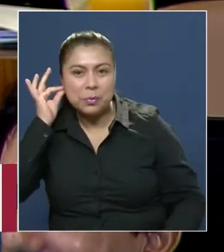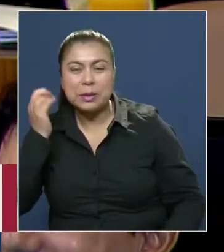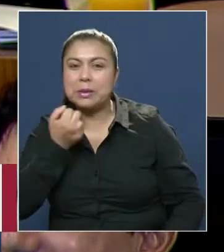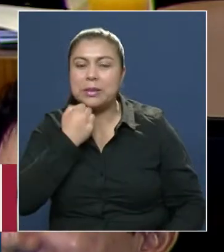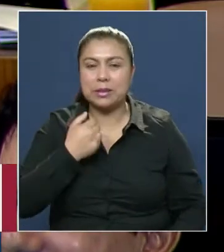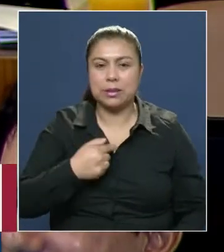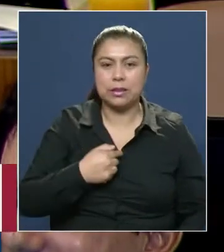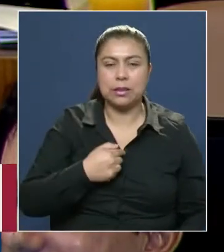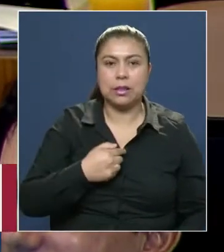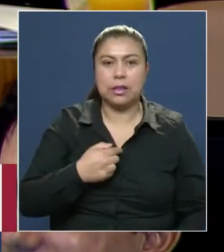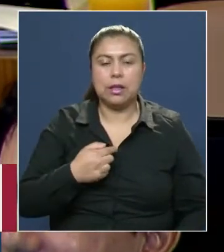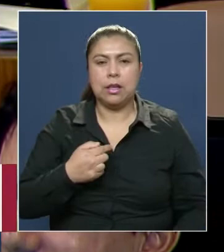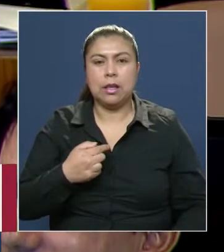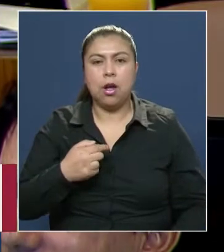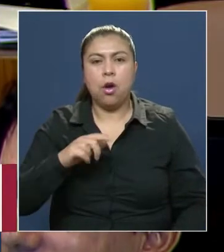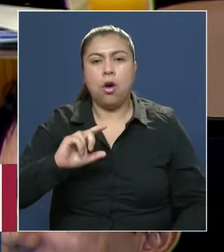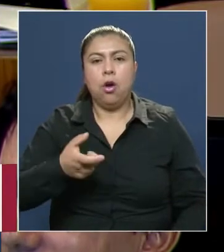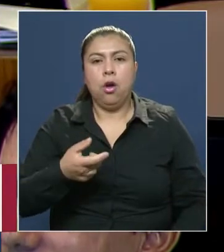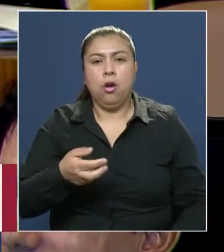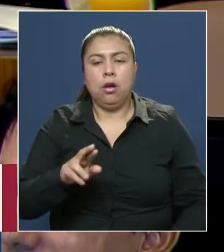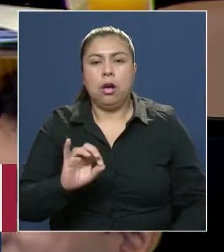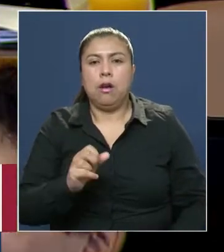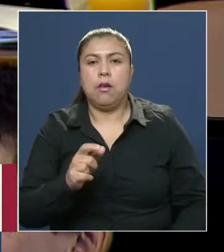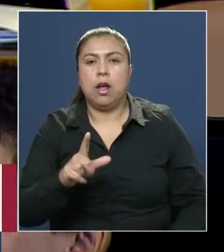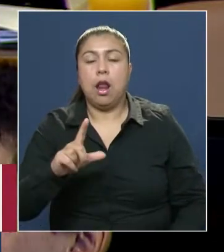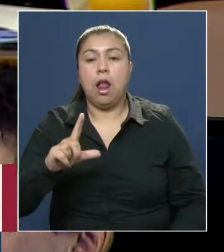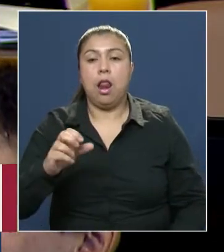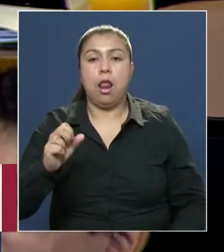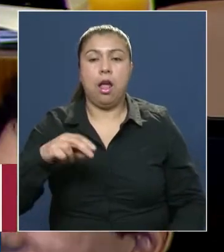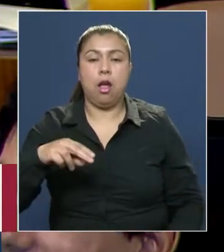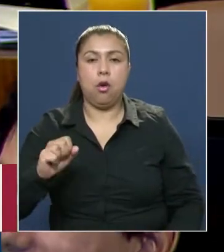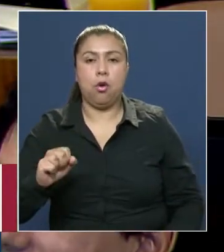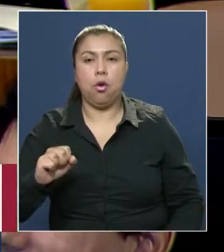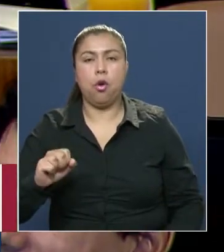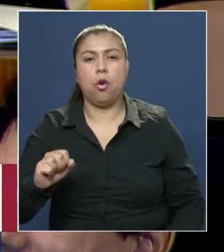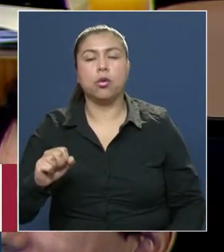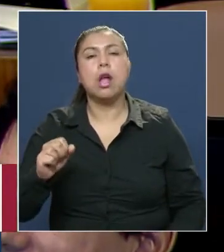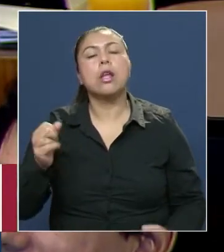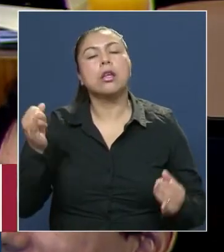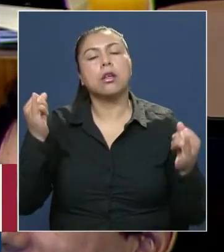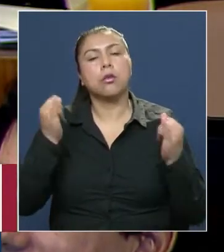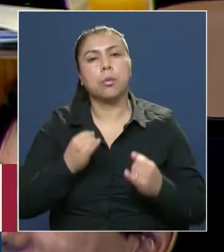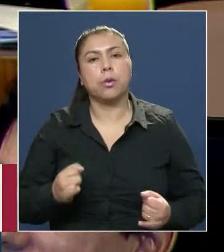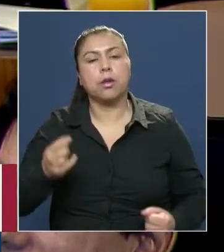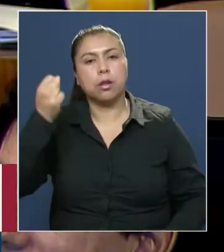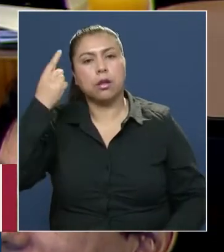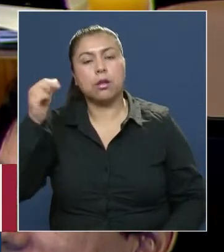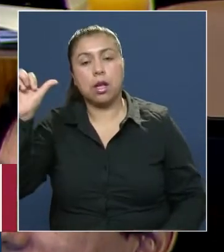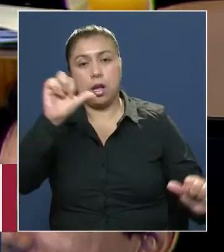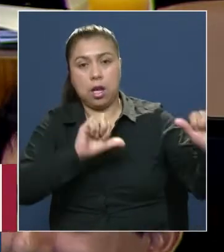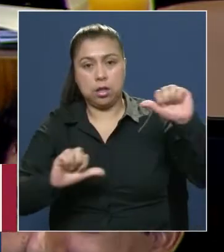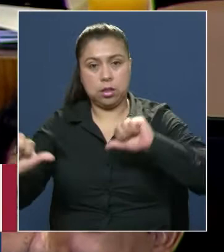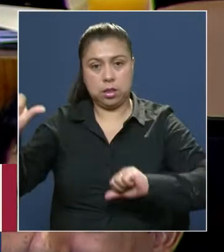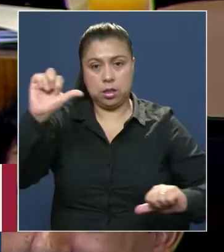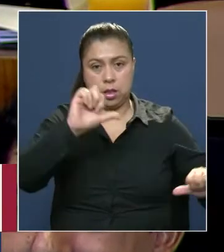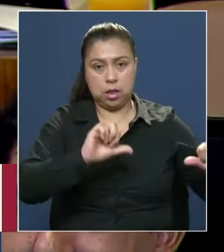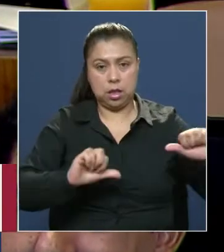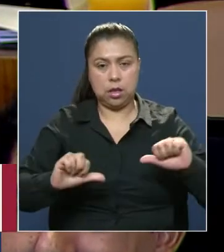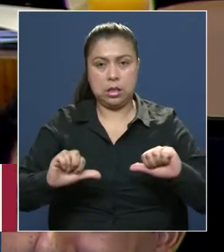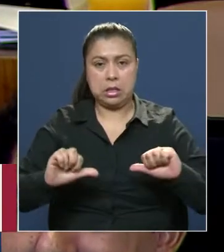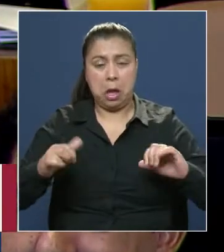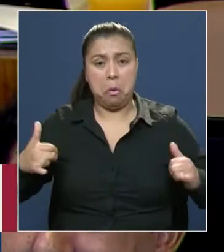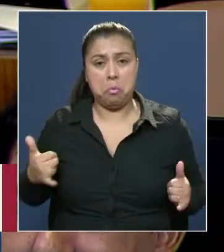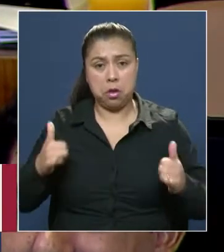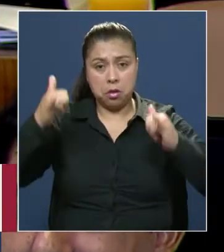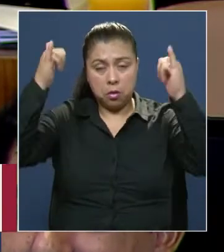o Gabriel León, quien está introduciendo también una forma de entender la ciencia de manera más lúdica,